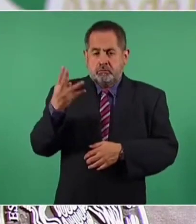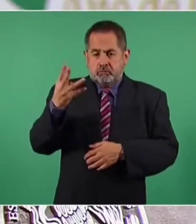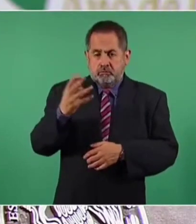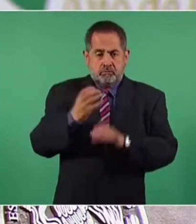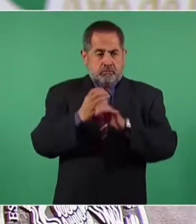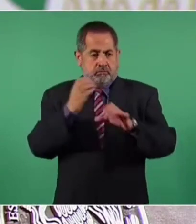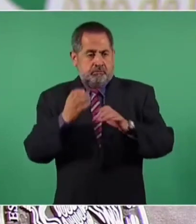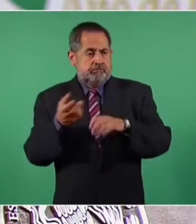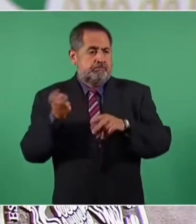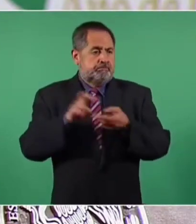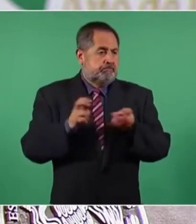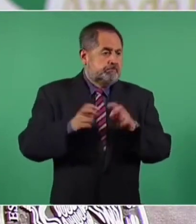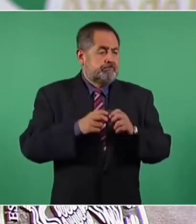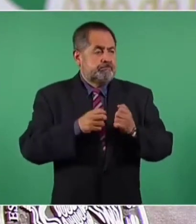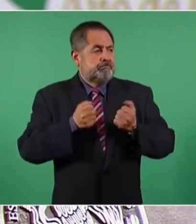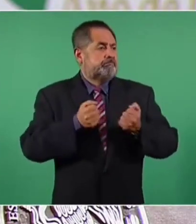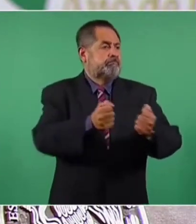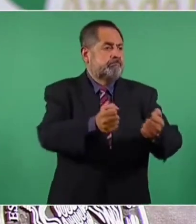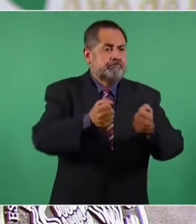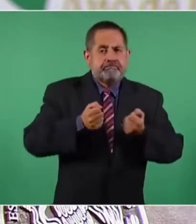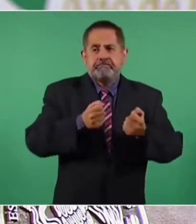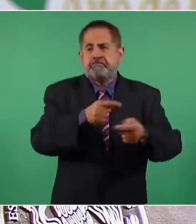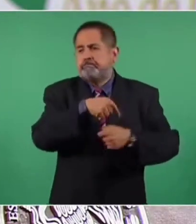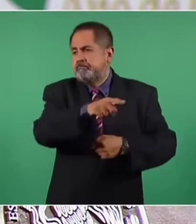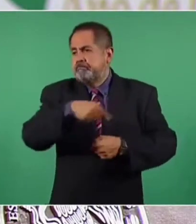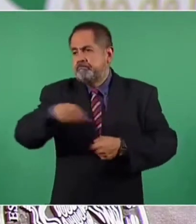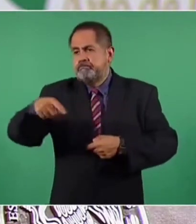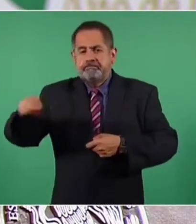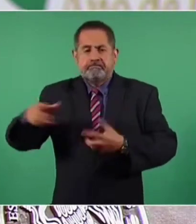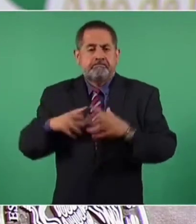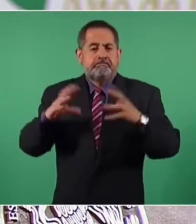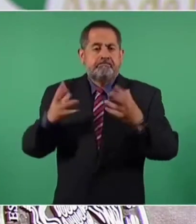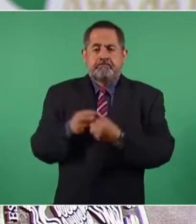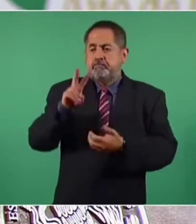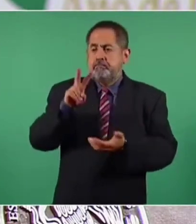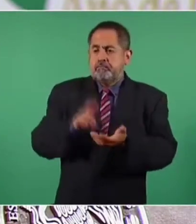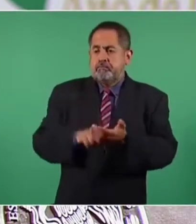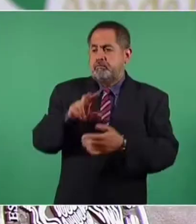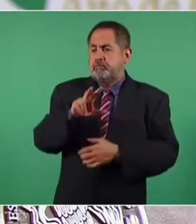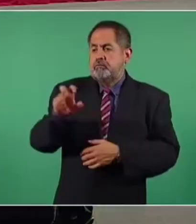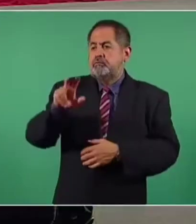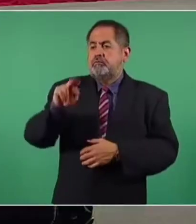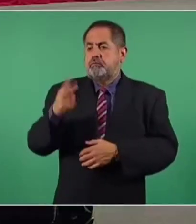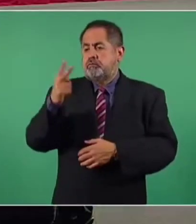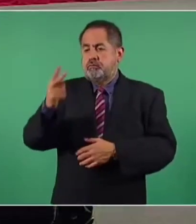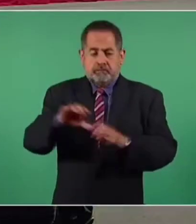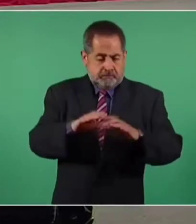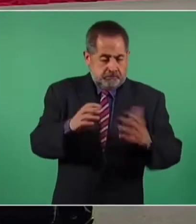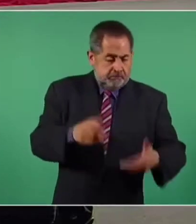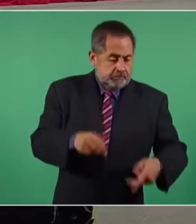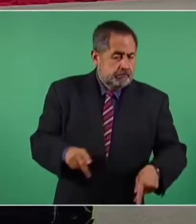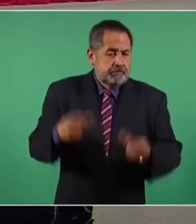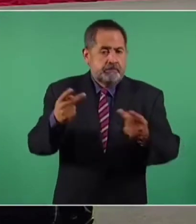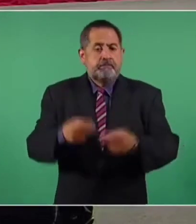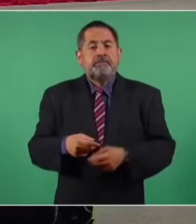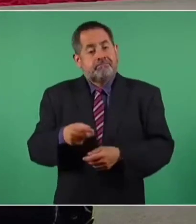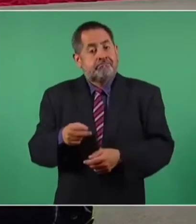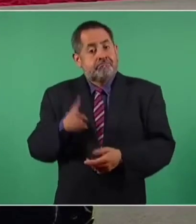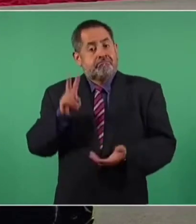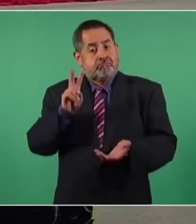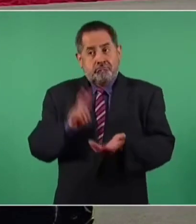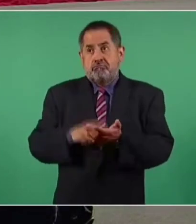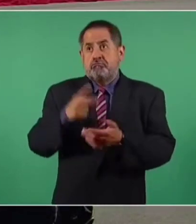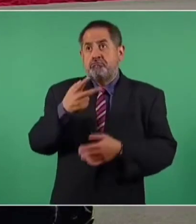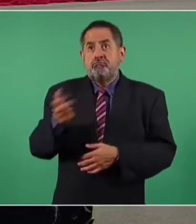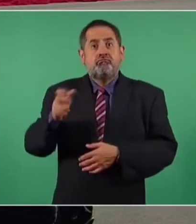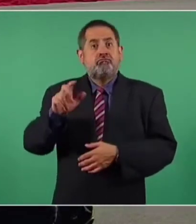rutas, 2.882 cilindros, se vendieron 2.857,